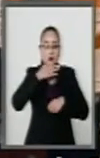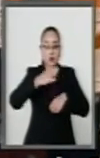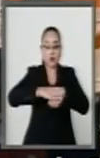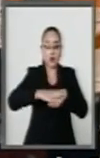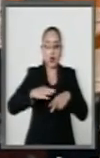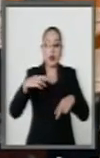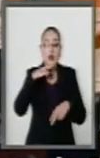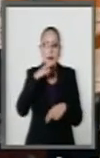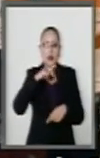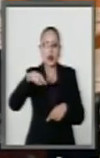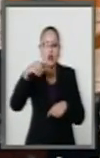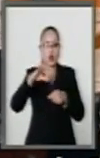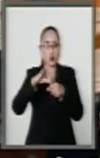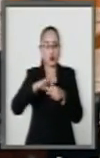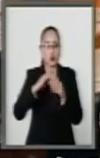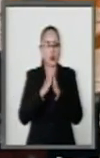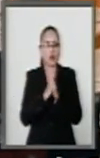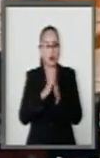votación nominal.